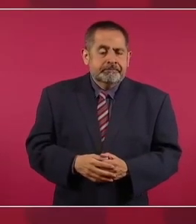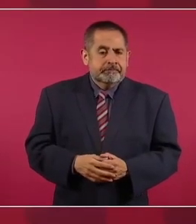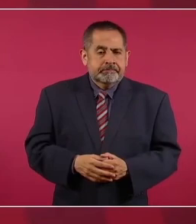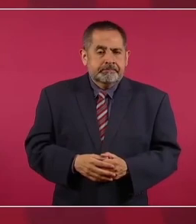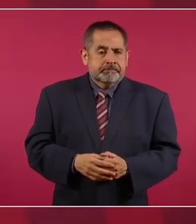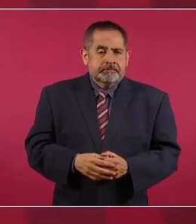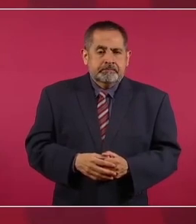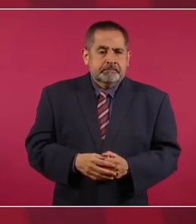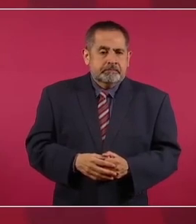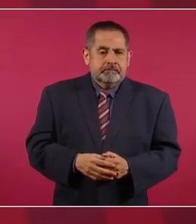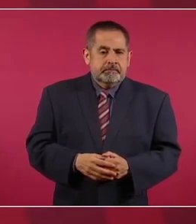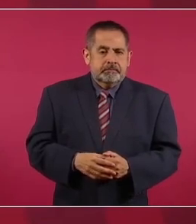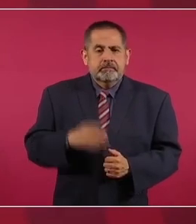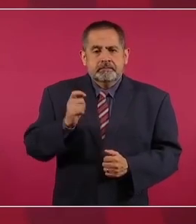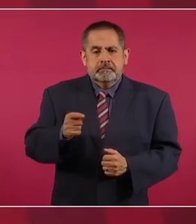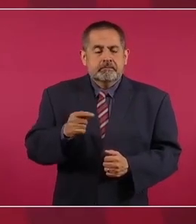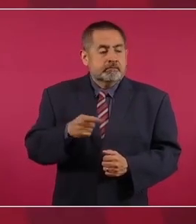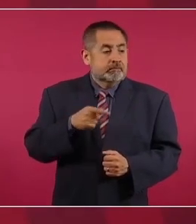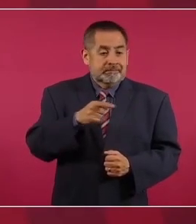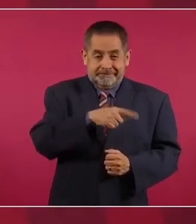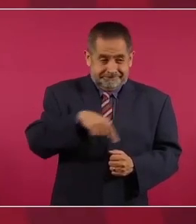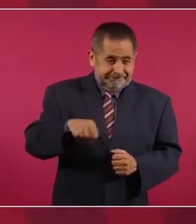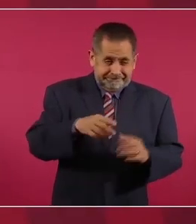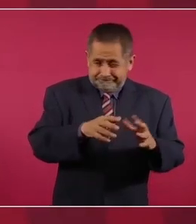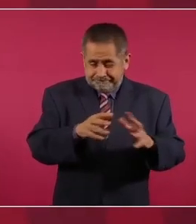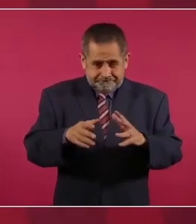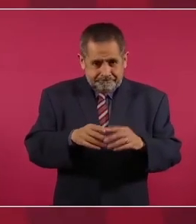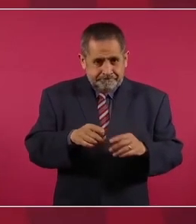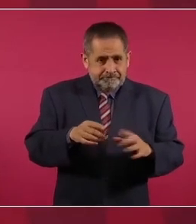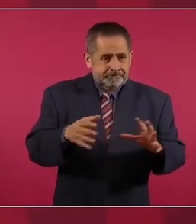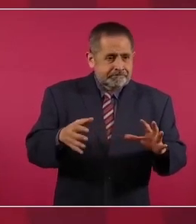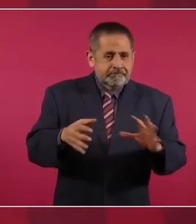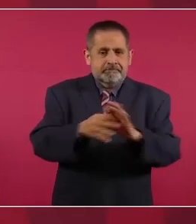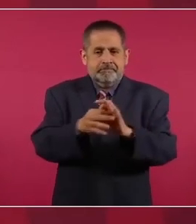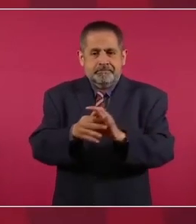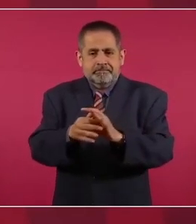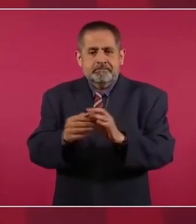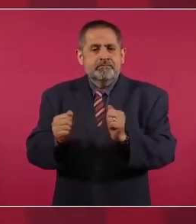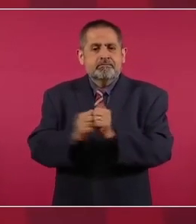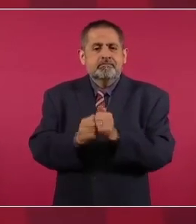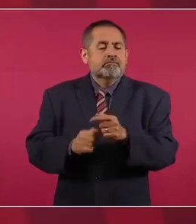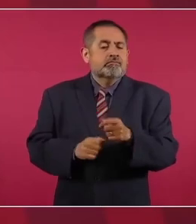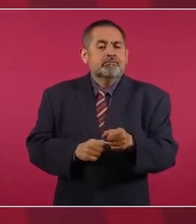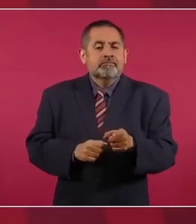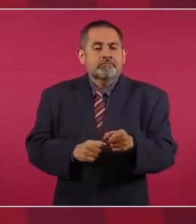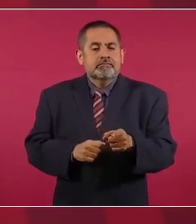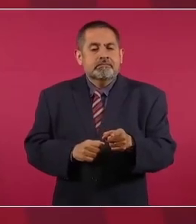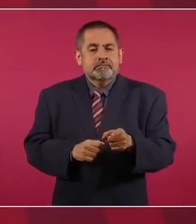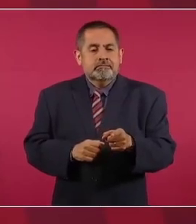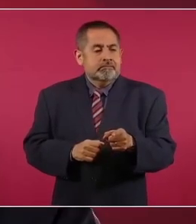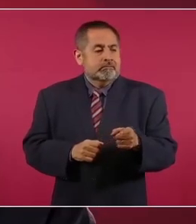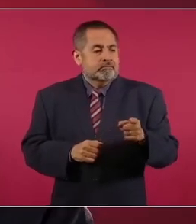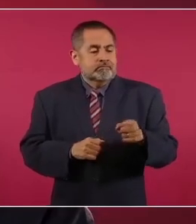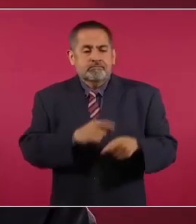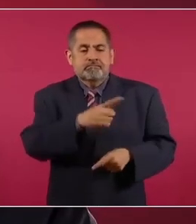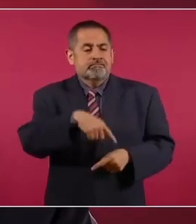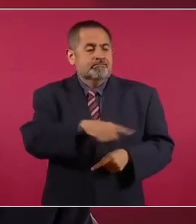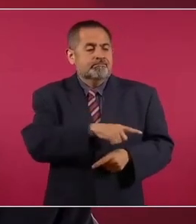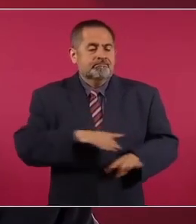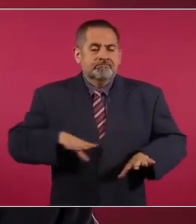muy vinculado a intereses